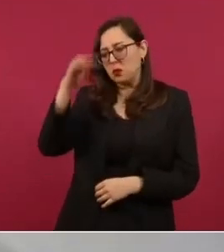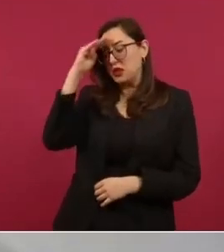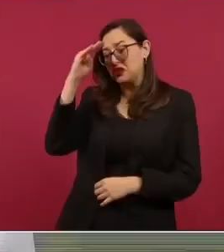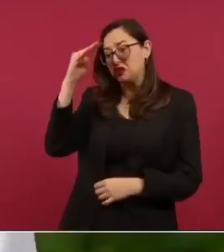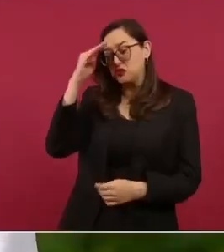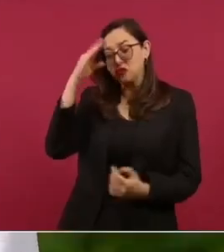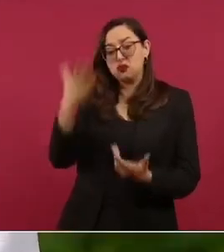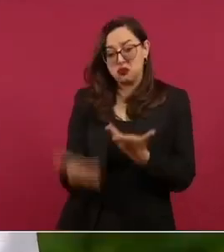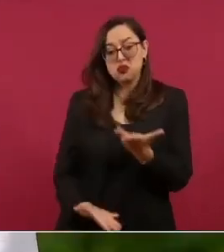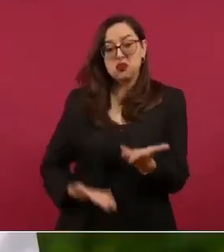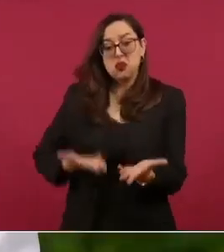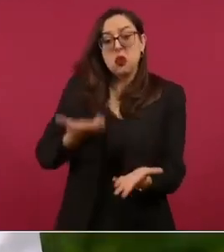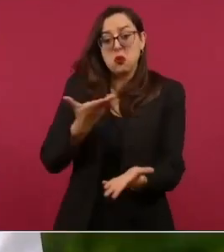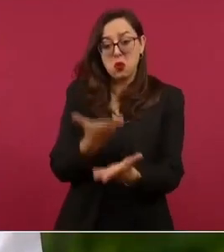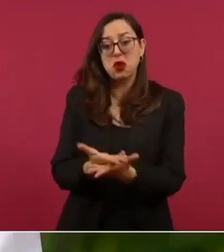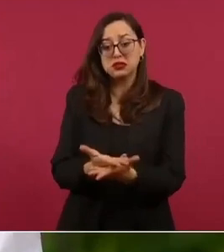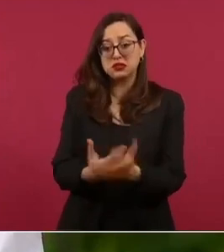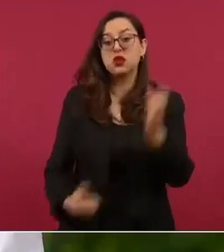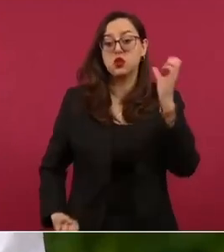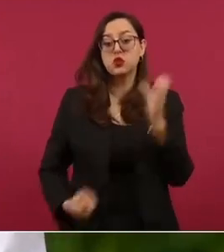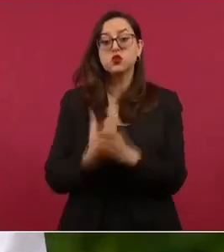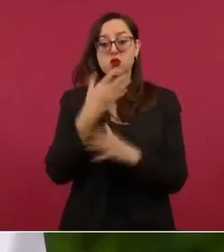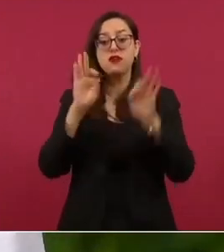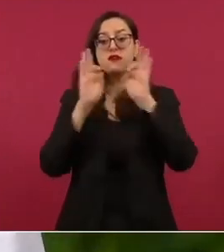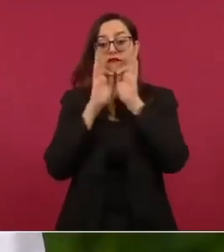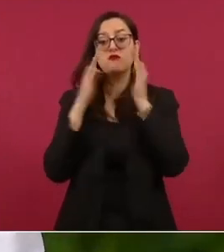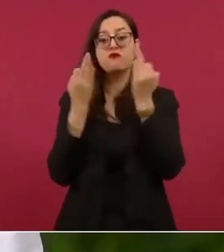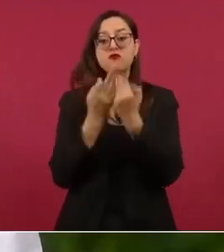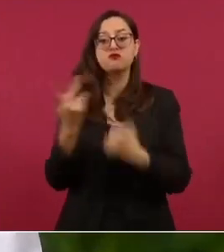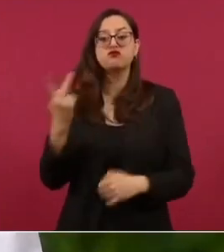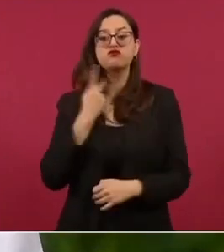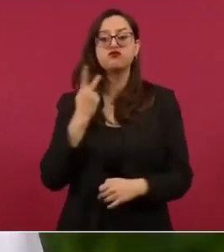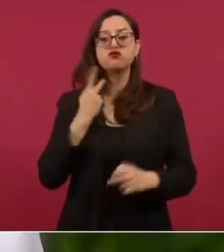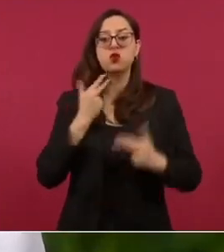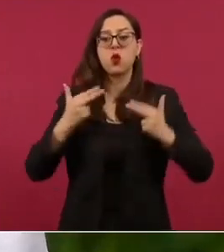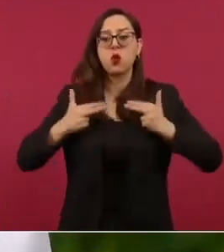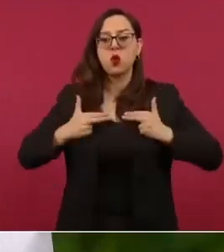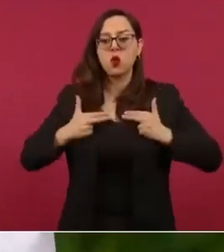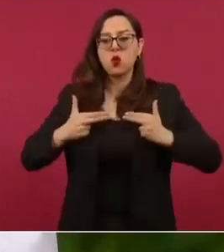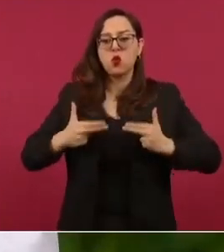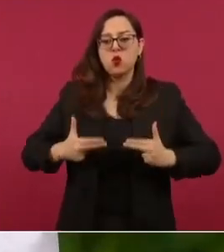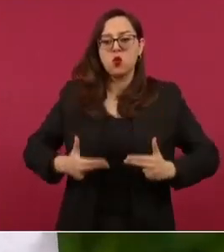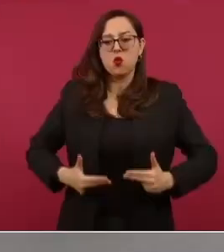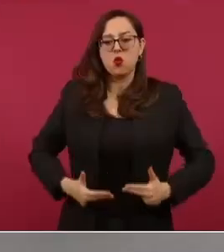llamarle humanismo mexicano